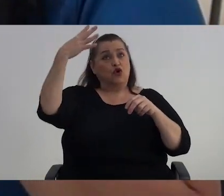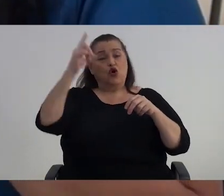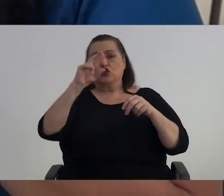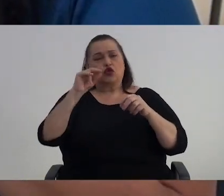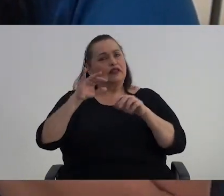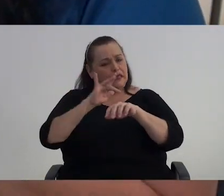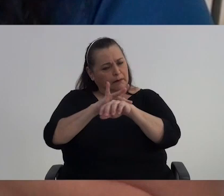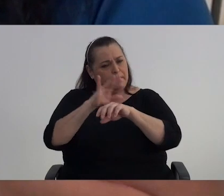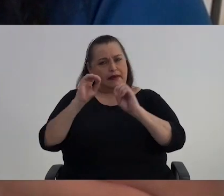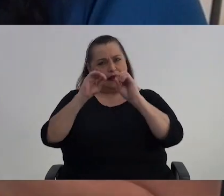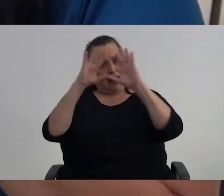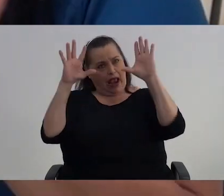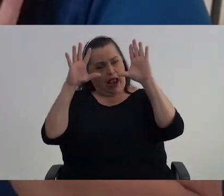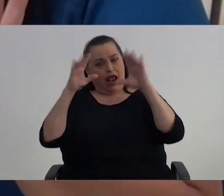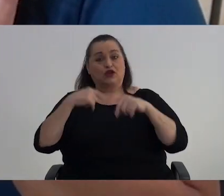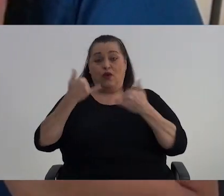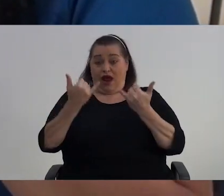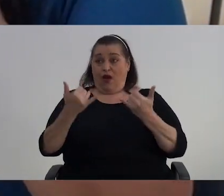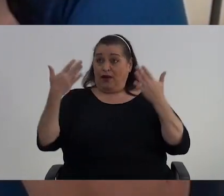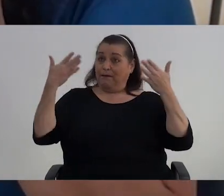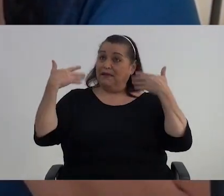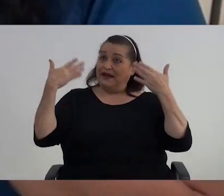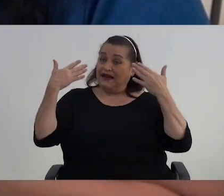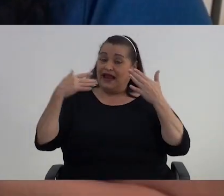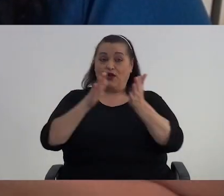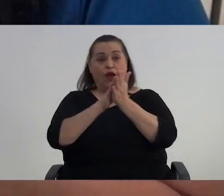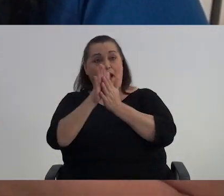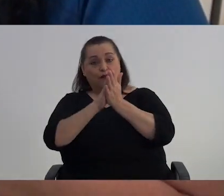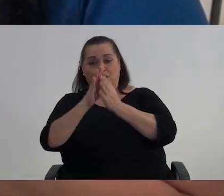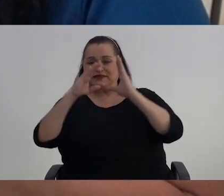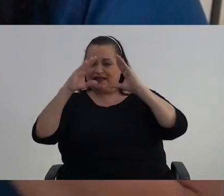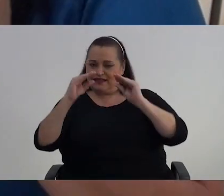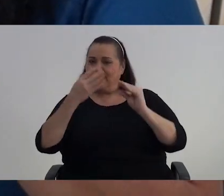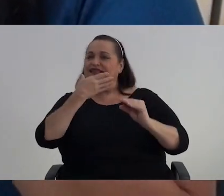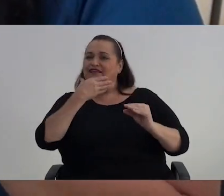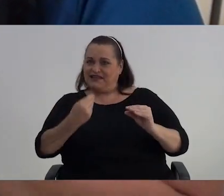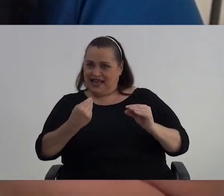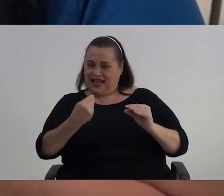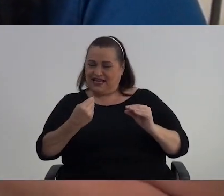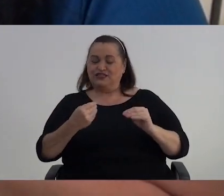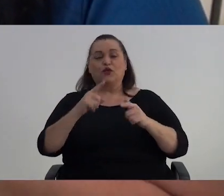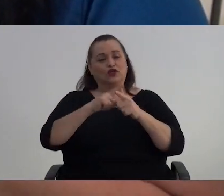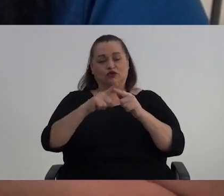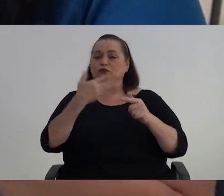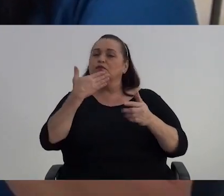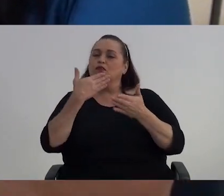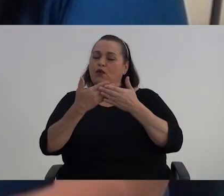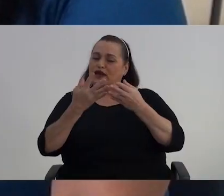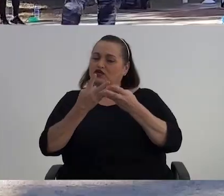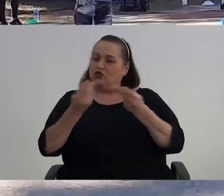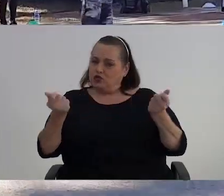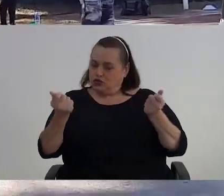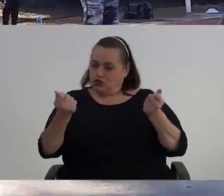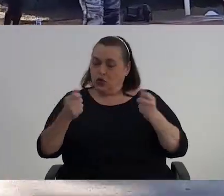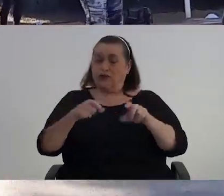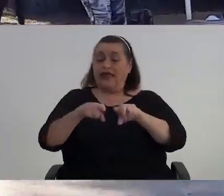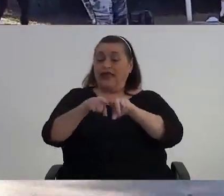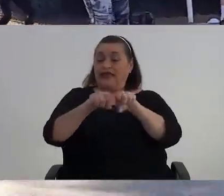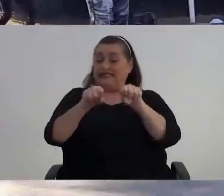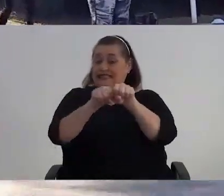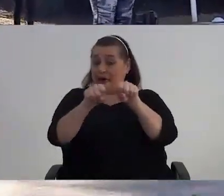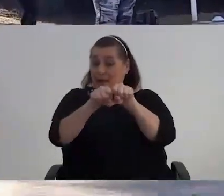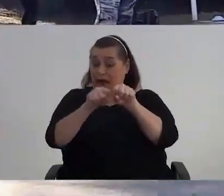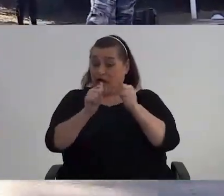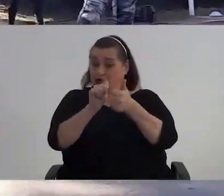sol O muy tempranito Más por las lluvias Ya casi viene el verano Podemos aprovechar las tardes navideñas Por ahora las mañanas Son una buena solución Una buena tenis Que no